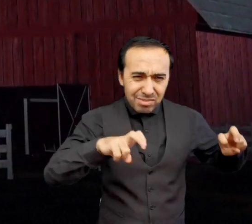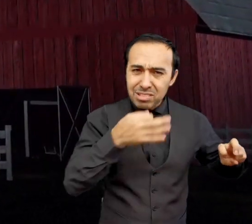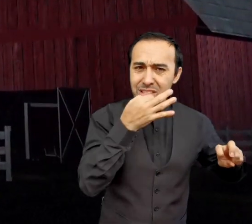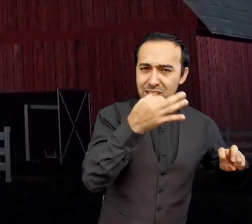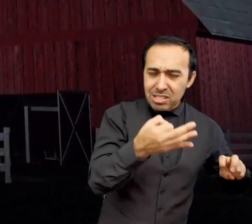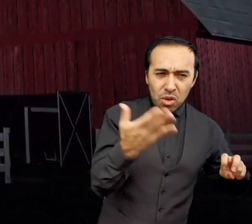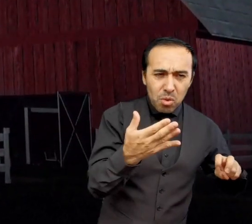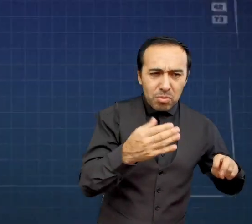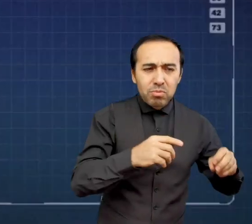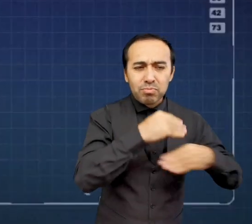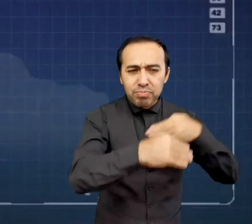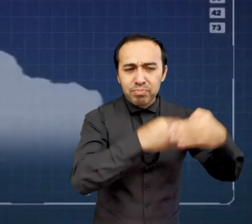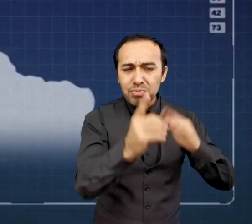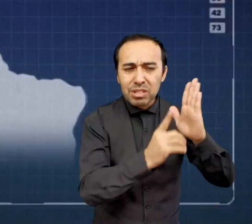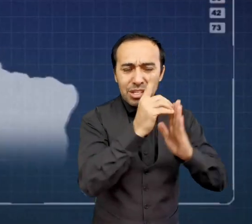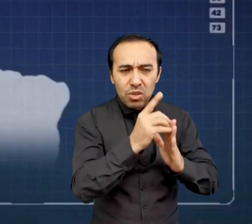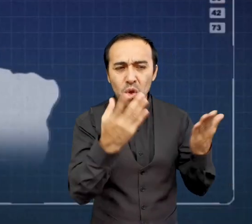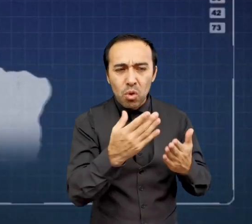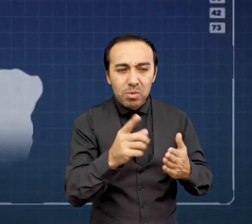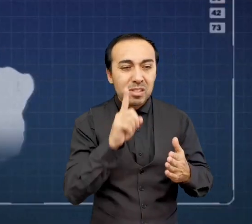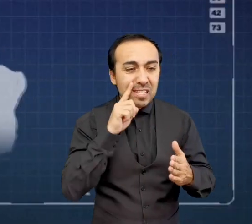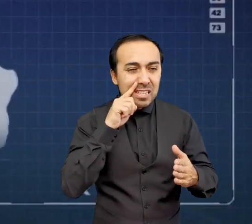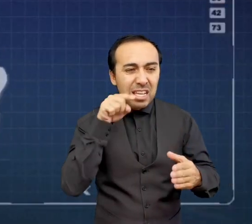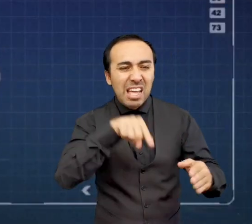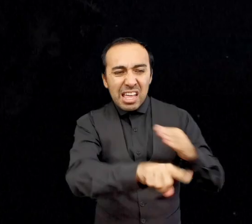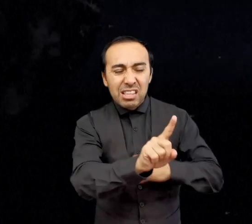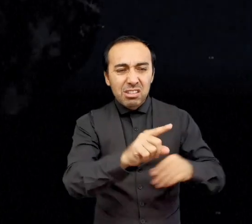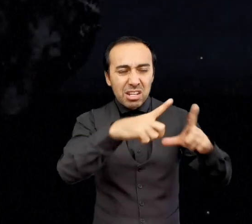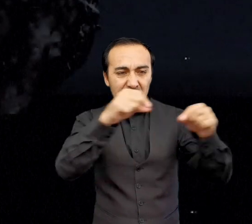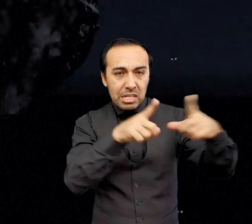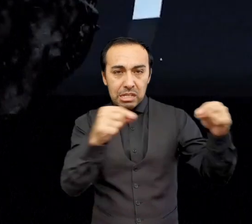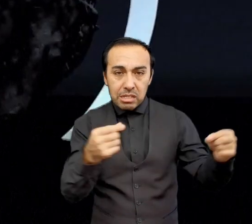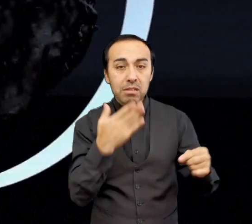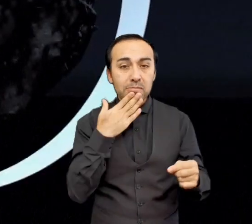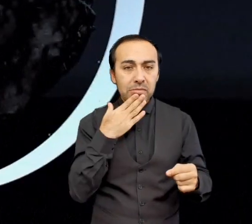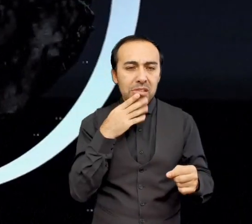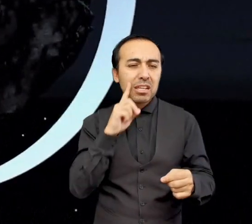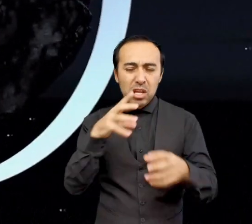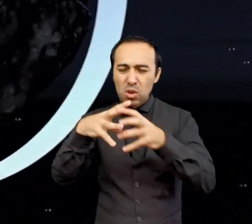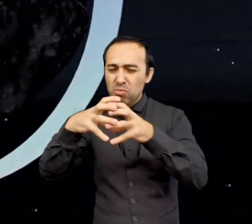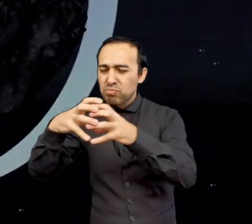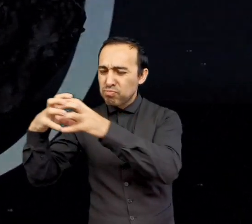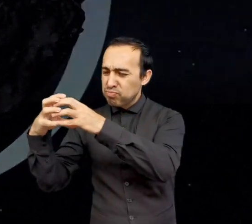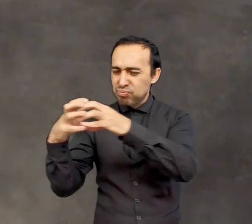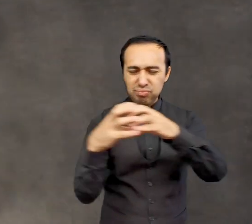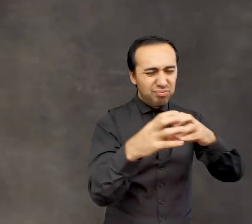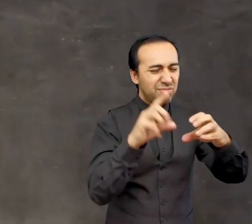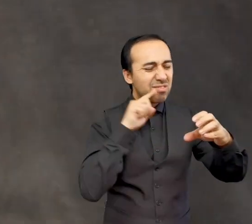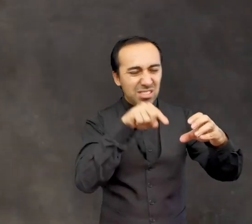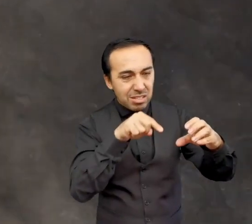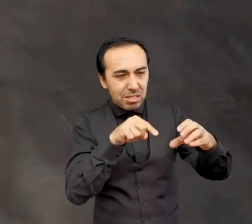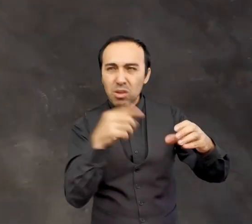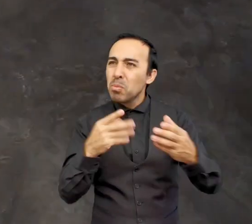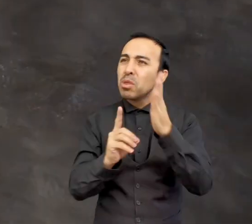la evolución y el funcionamiento interno de las estrellas y la historia química de la materia que se convirtió en el